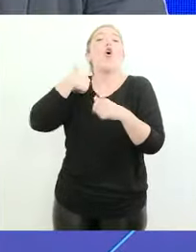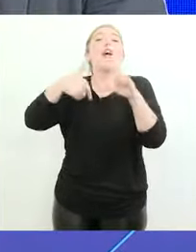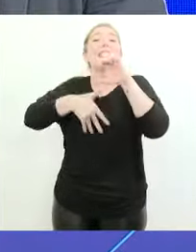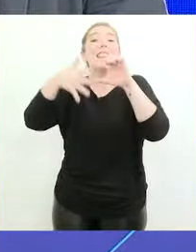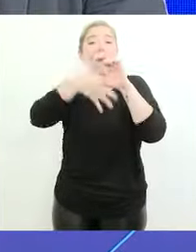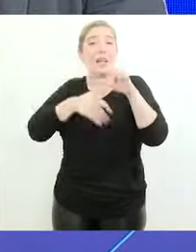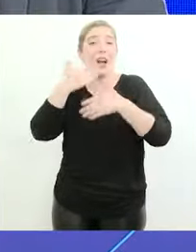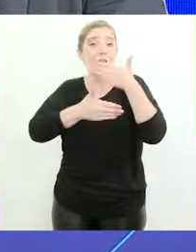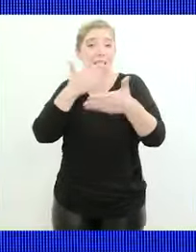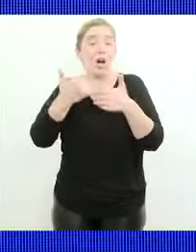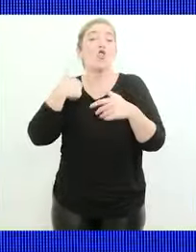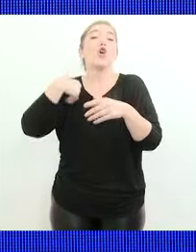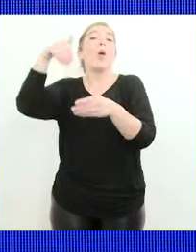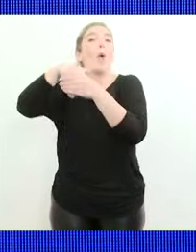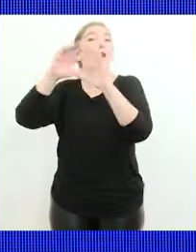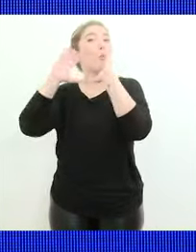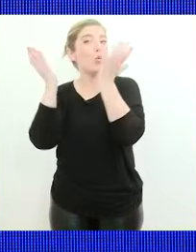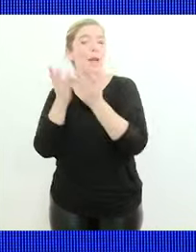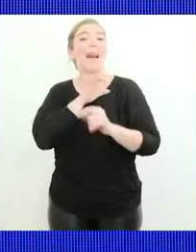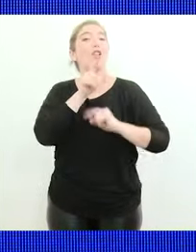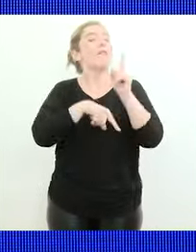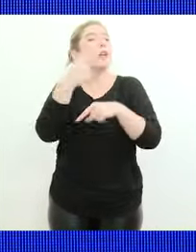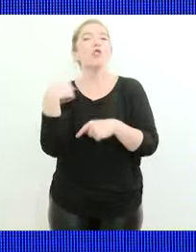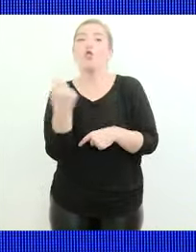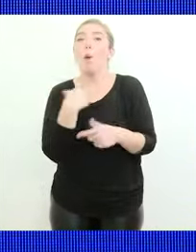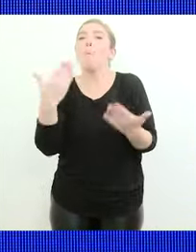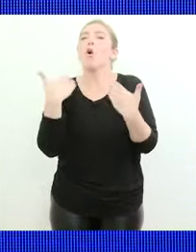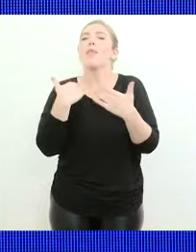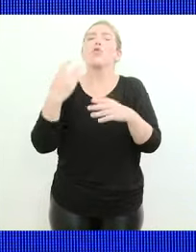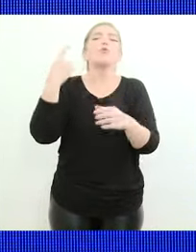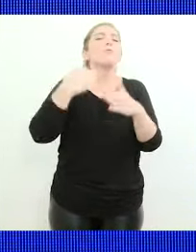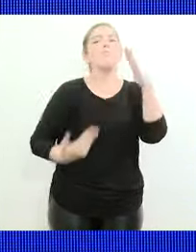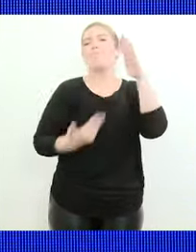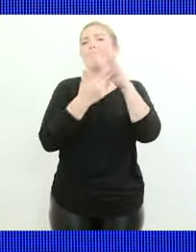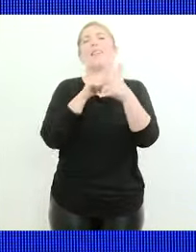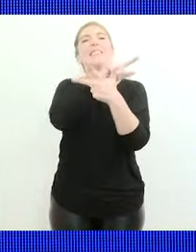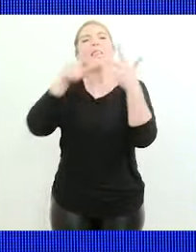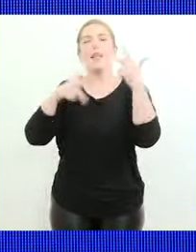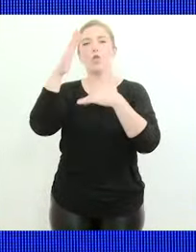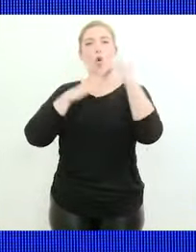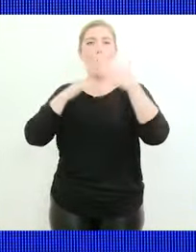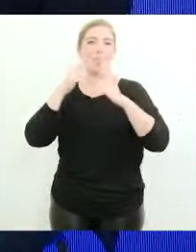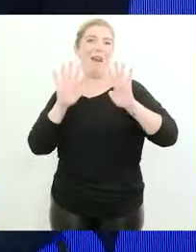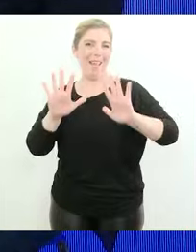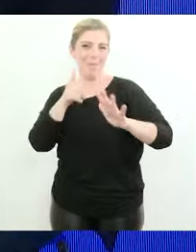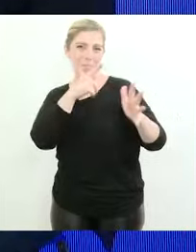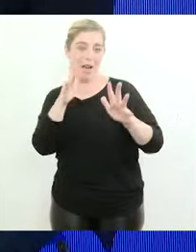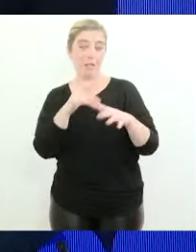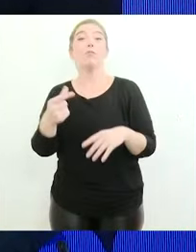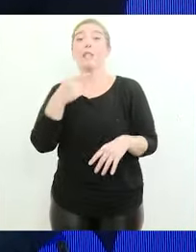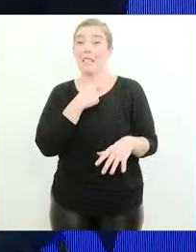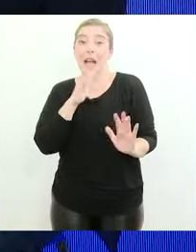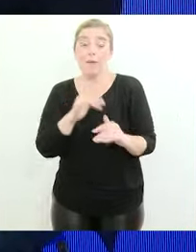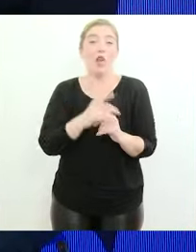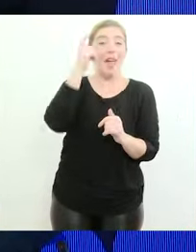Para el año que viene nosotros tenemos la posibilidad de priorizar tres obras de estas características y aspiramos a